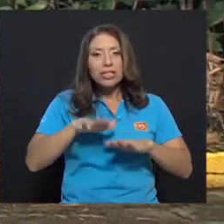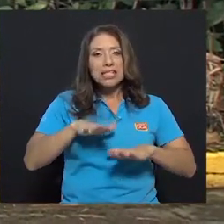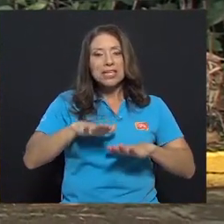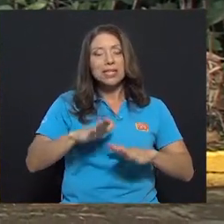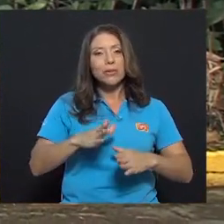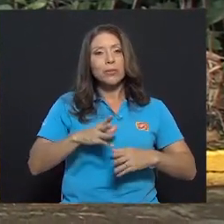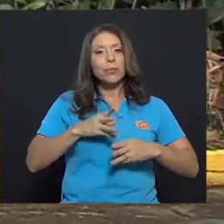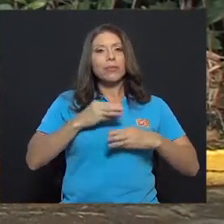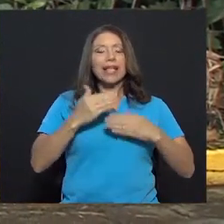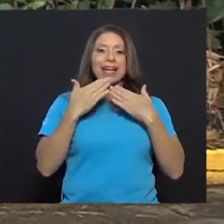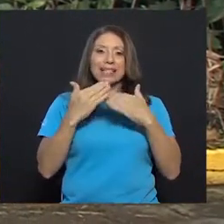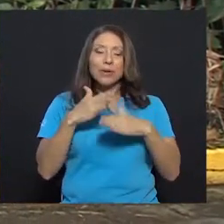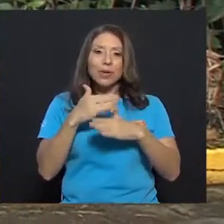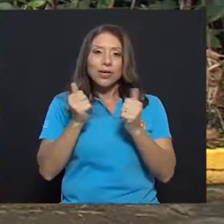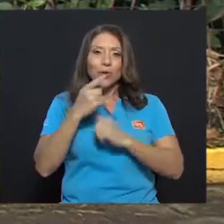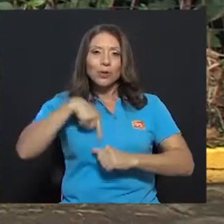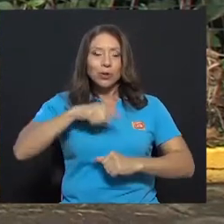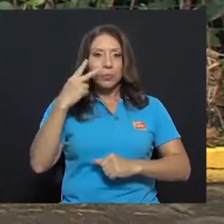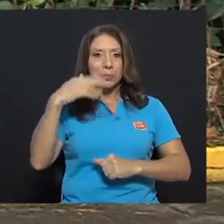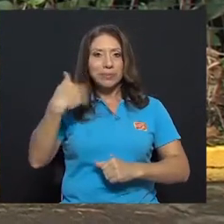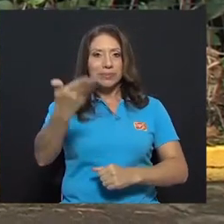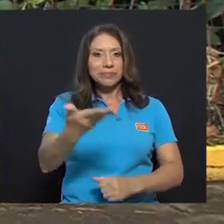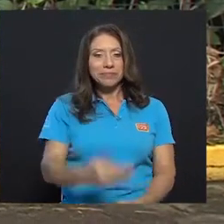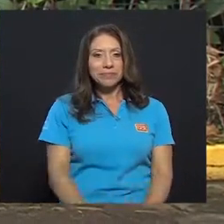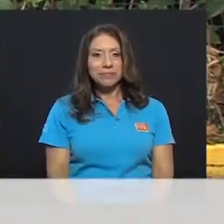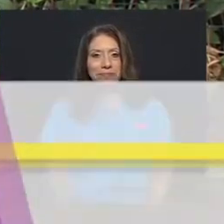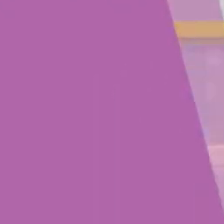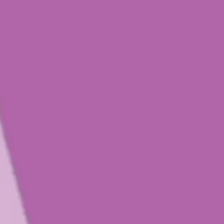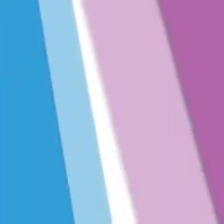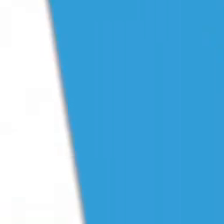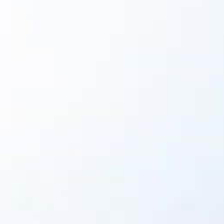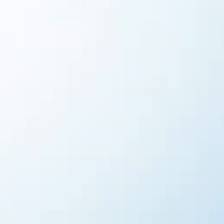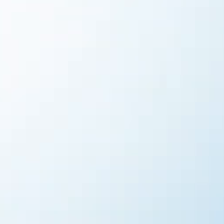aire. Muchas gracias por compartir con nosotros. Hasta la próxima.